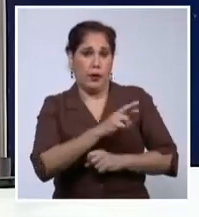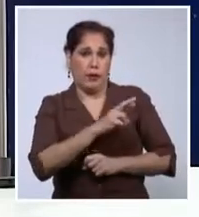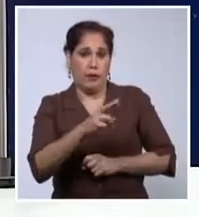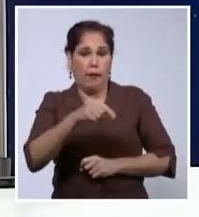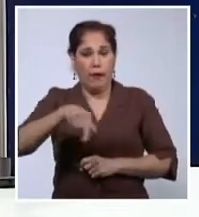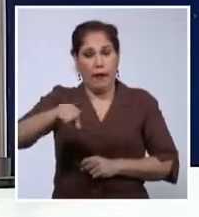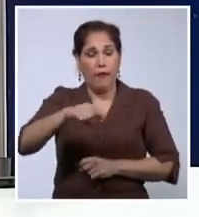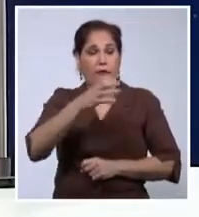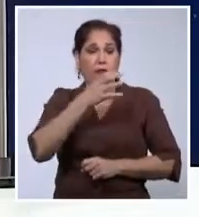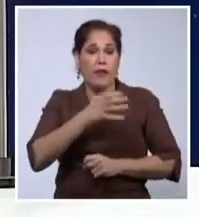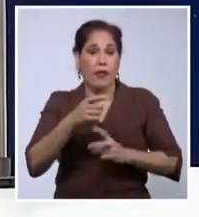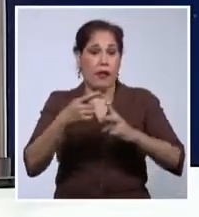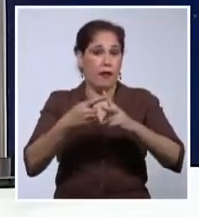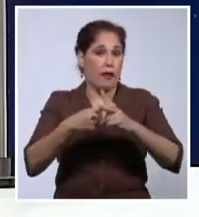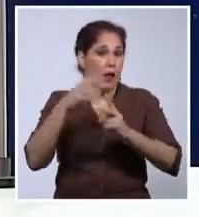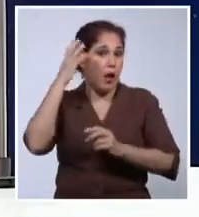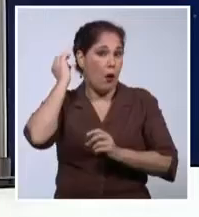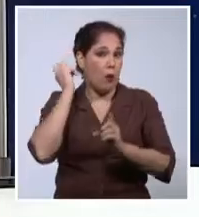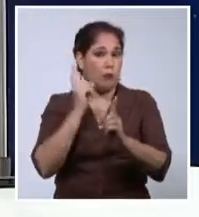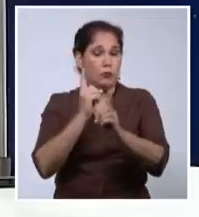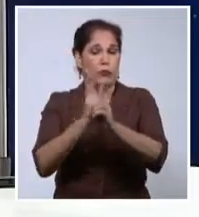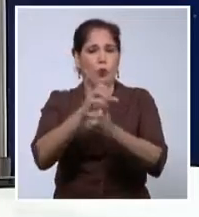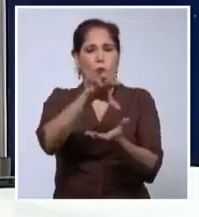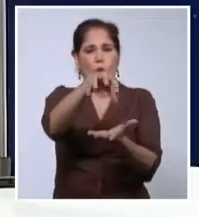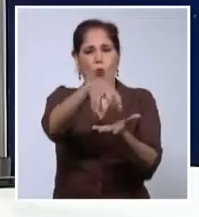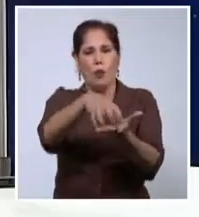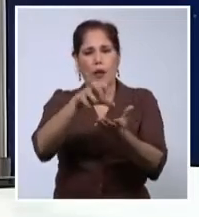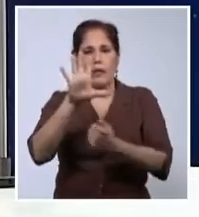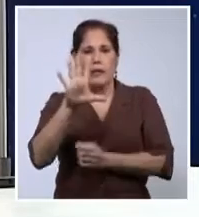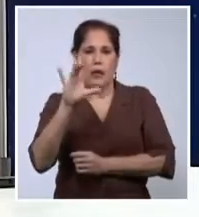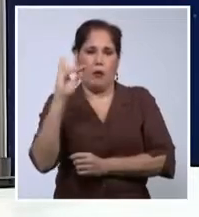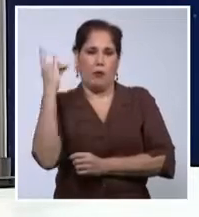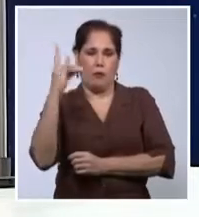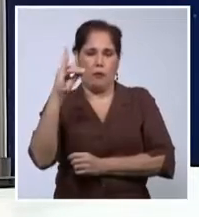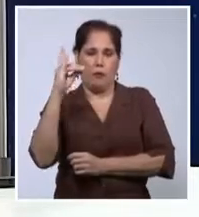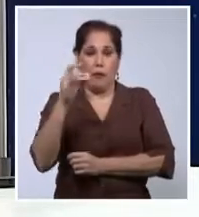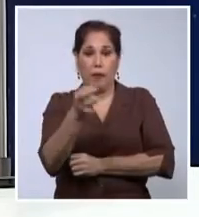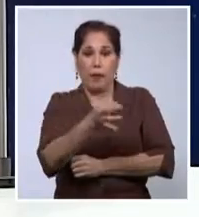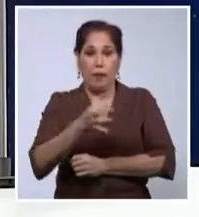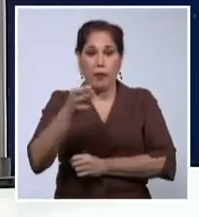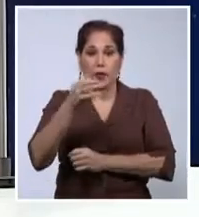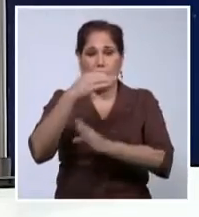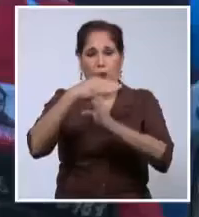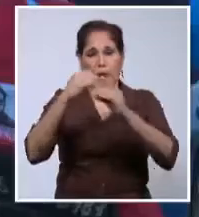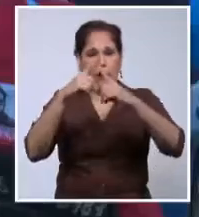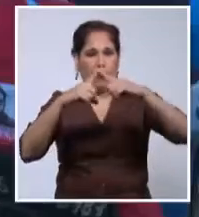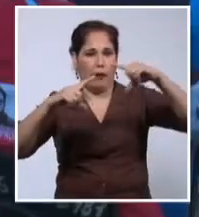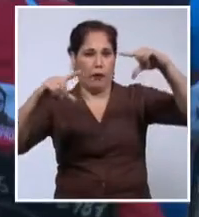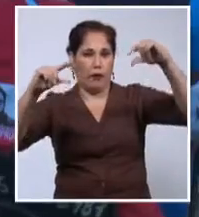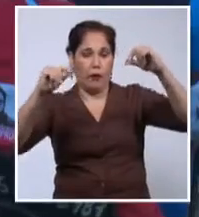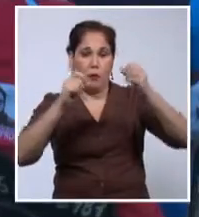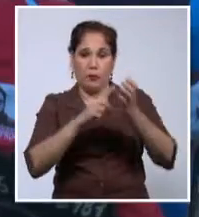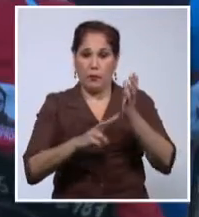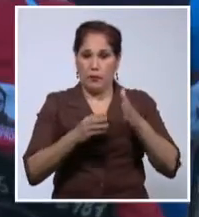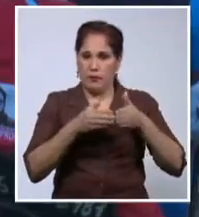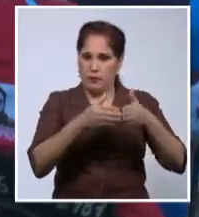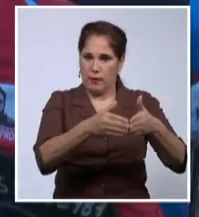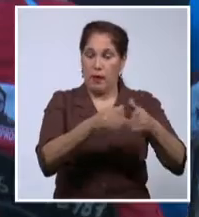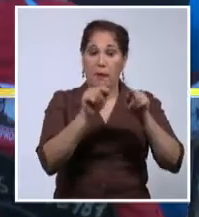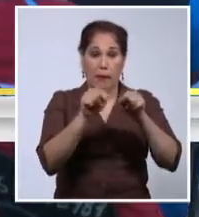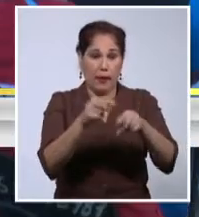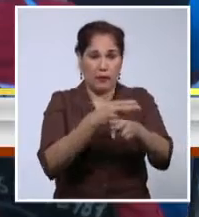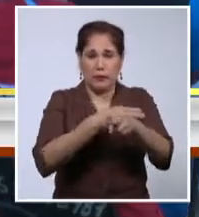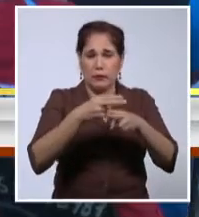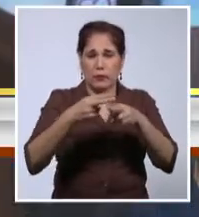Fidel y Raúl Castro se reencontraron en Cinco Palmas, en el municipio de Medialuna, en Granma. En el mismo lugar donde se gestó aquel hecho